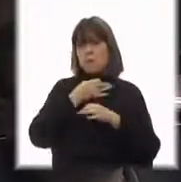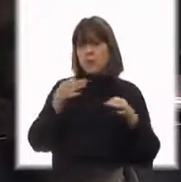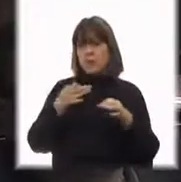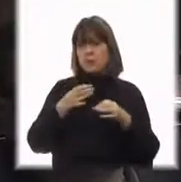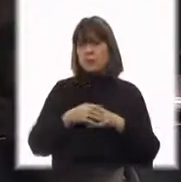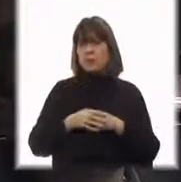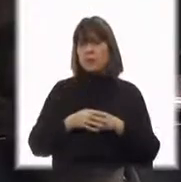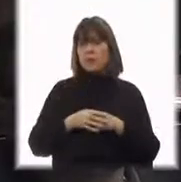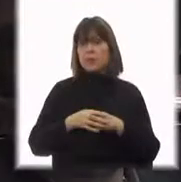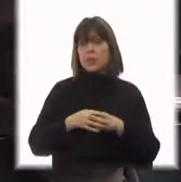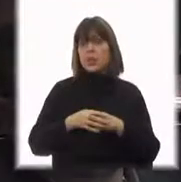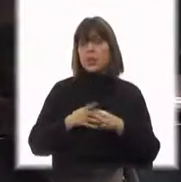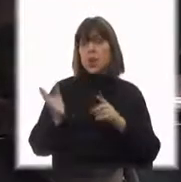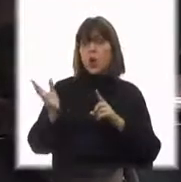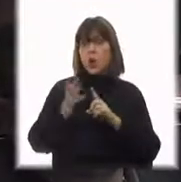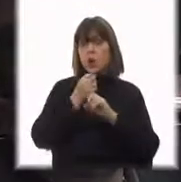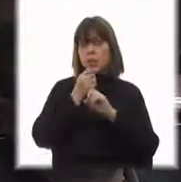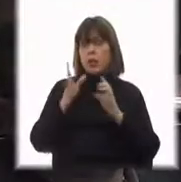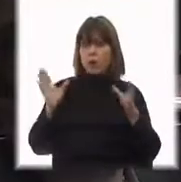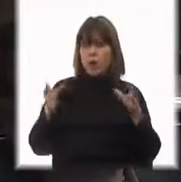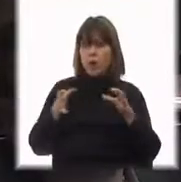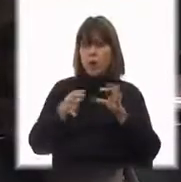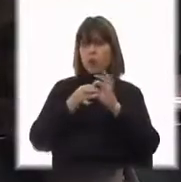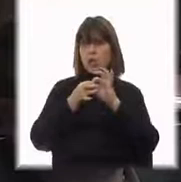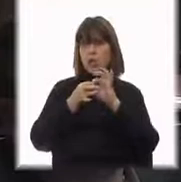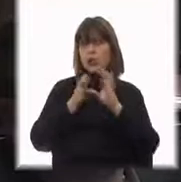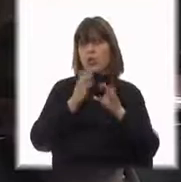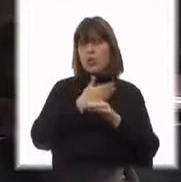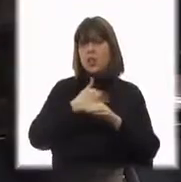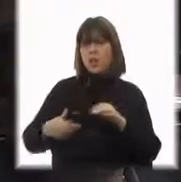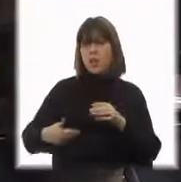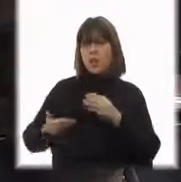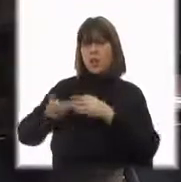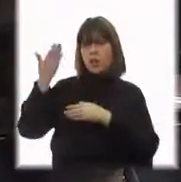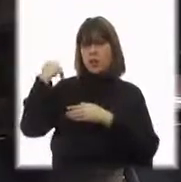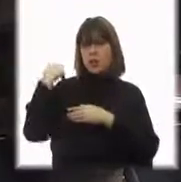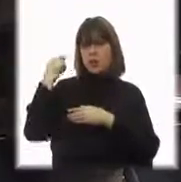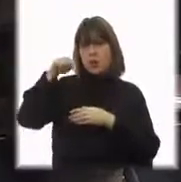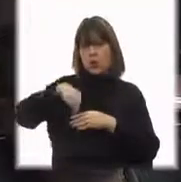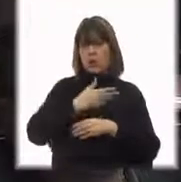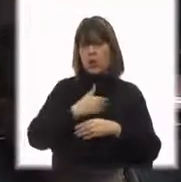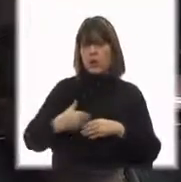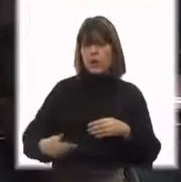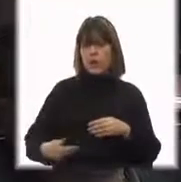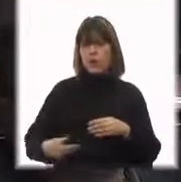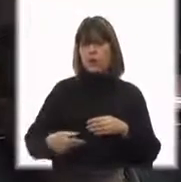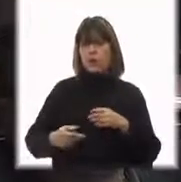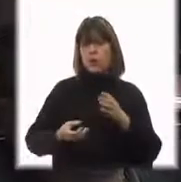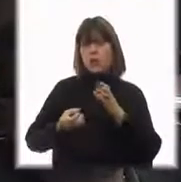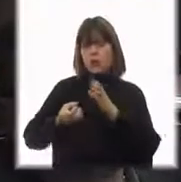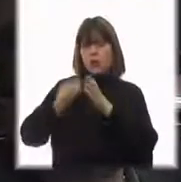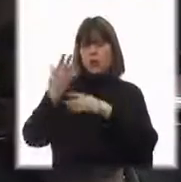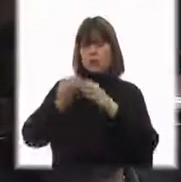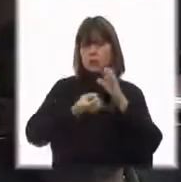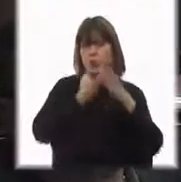lograda por la conjunción del gobierno anterior y este. Los dos crearon la situación